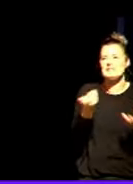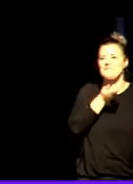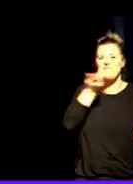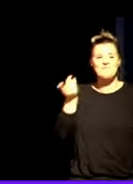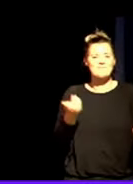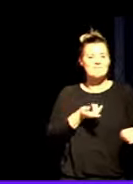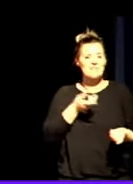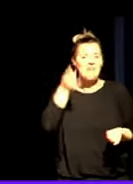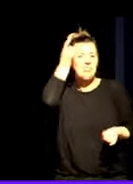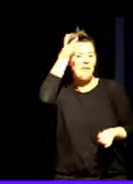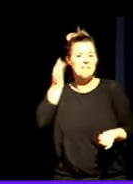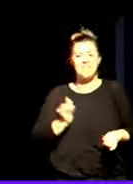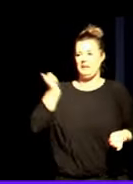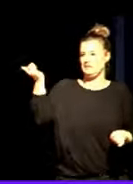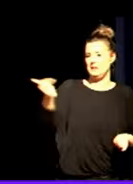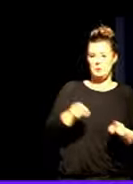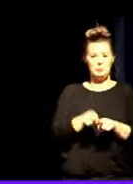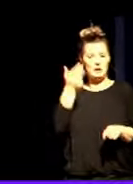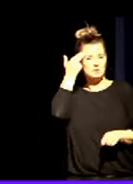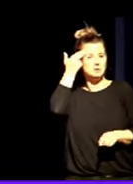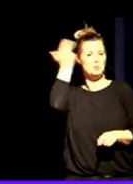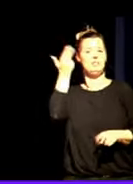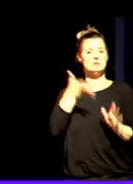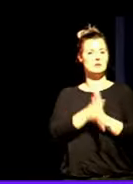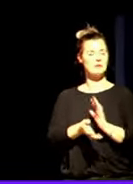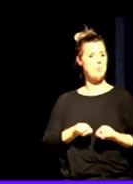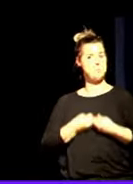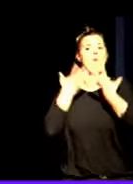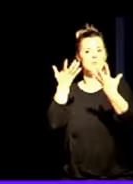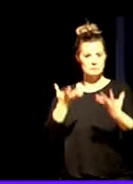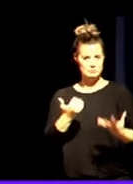el suicidio es impulsivo y que sobre todo es impulsivo en la gente adolescente.